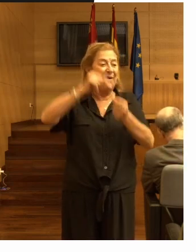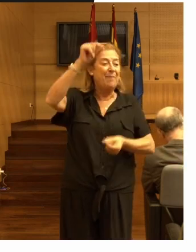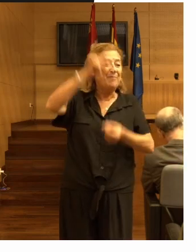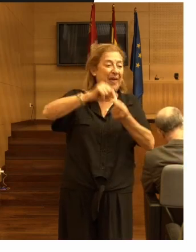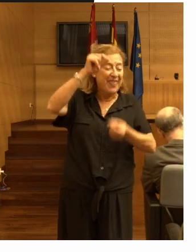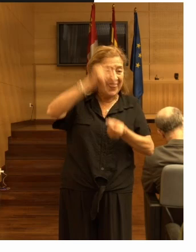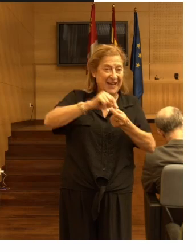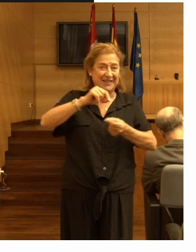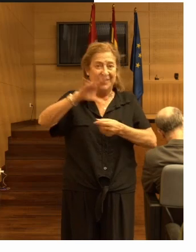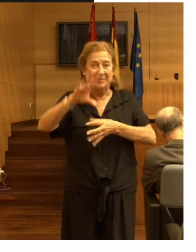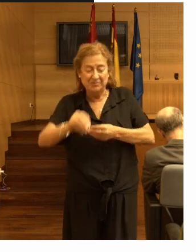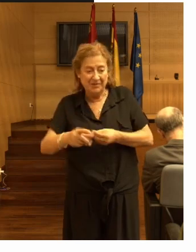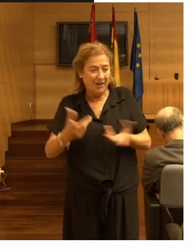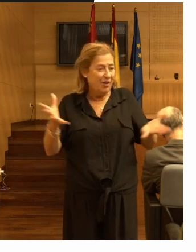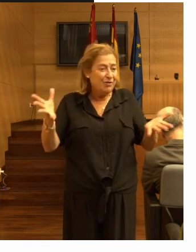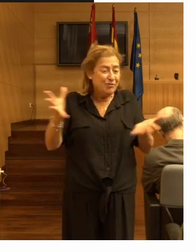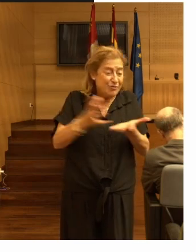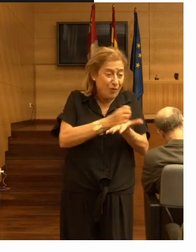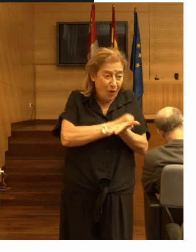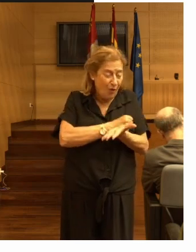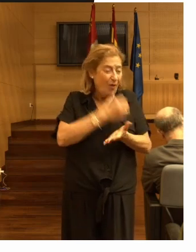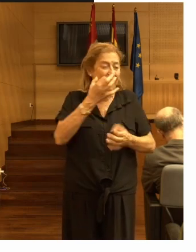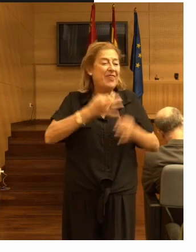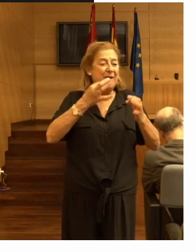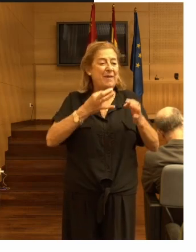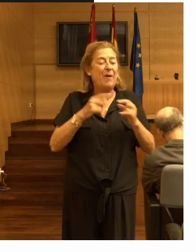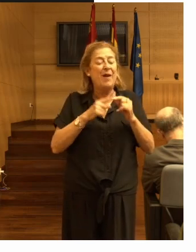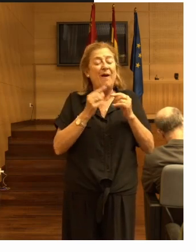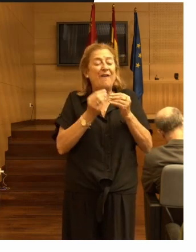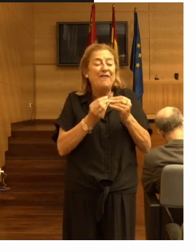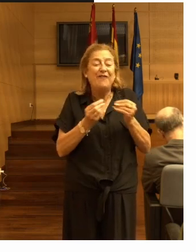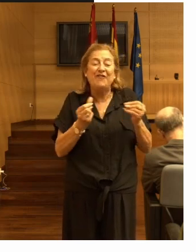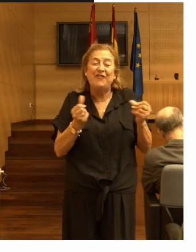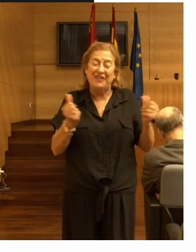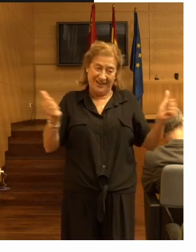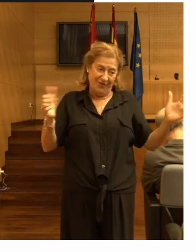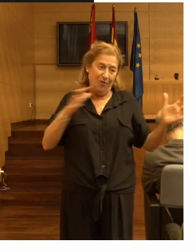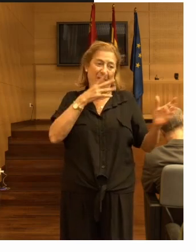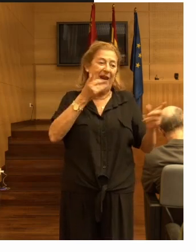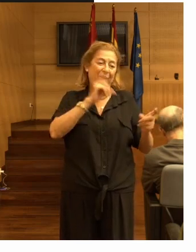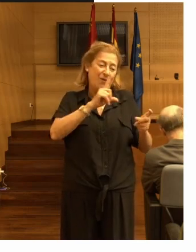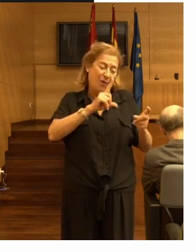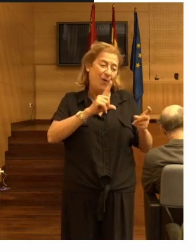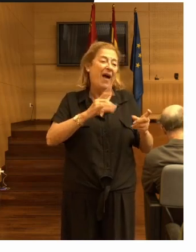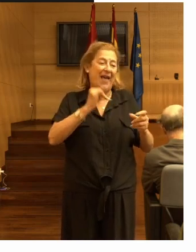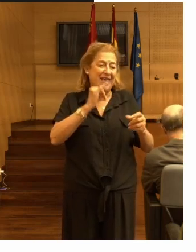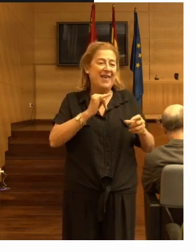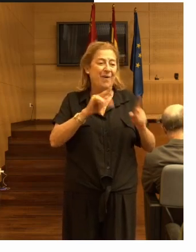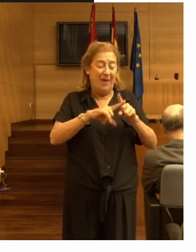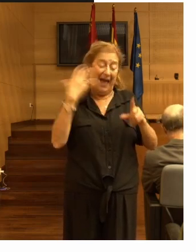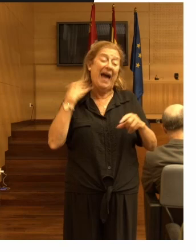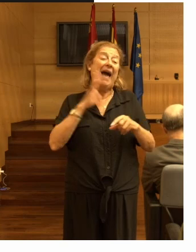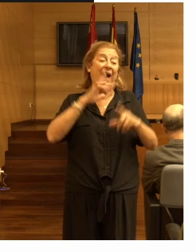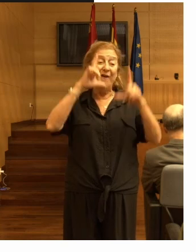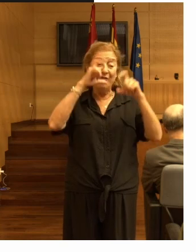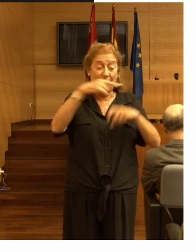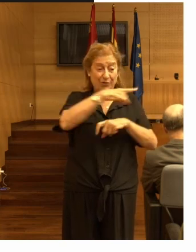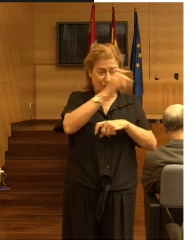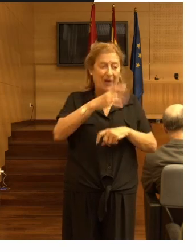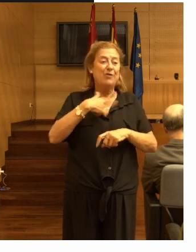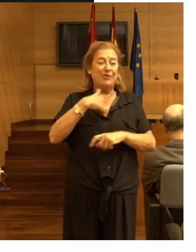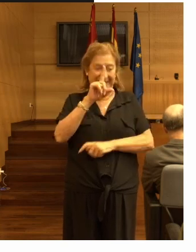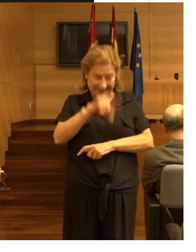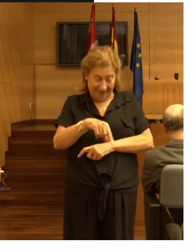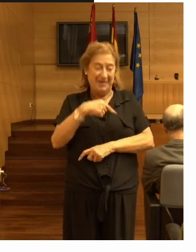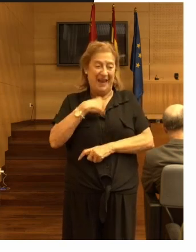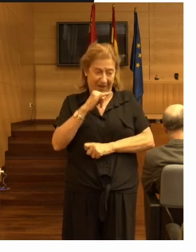todo lleva hay que ser muy fino para que no ocurran las fotos que has mostrado yo tengo otras